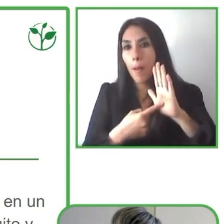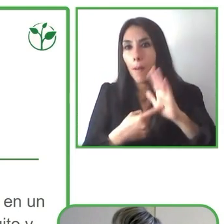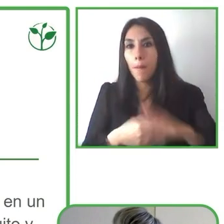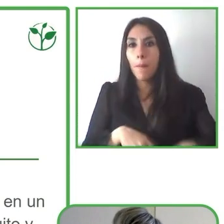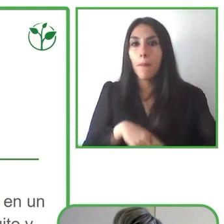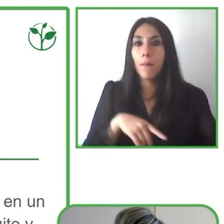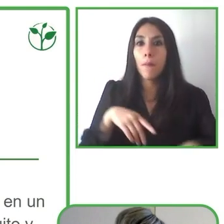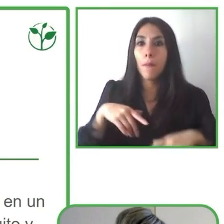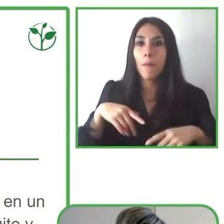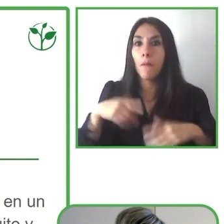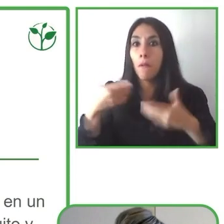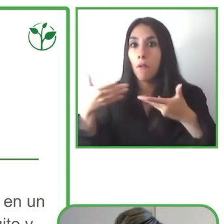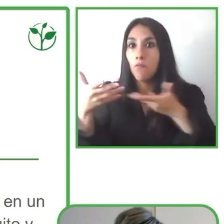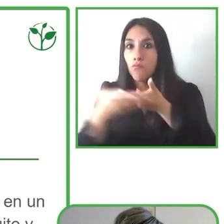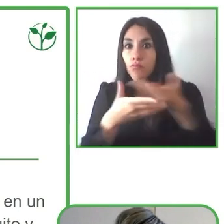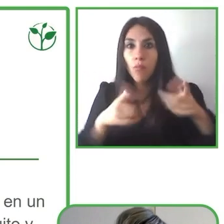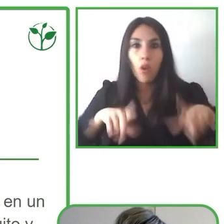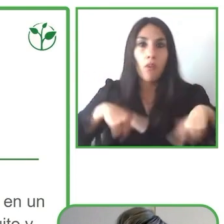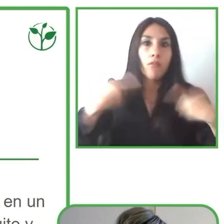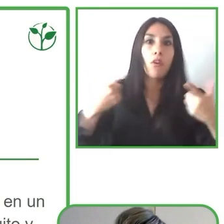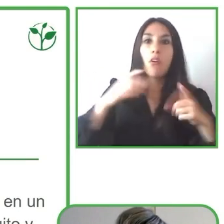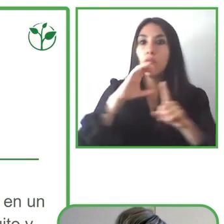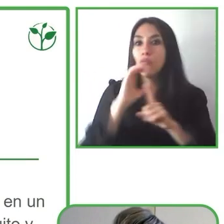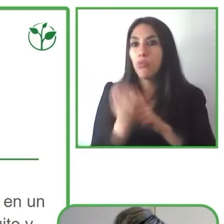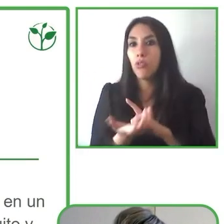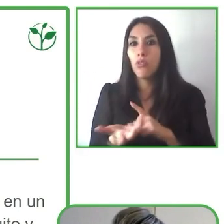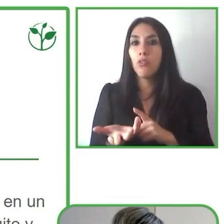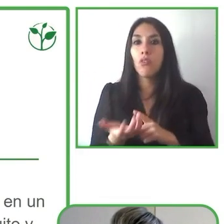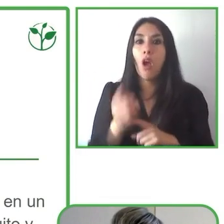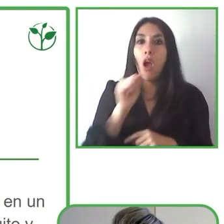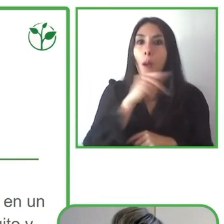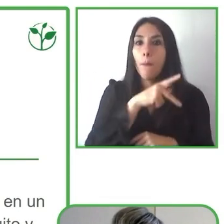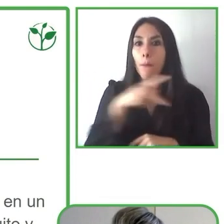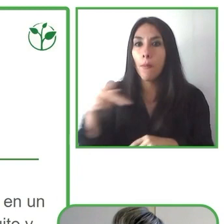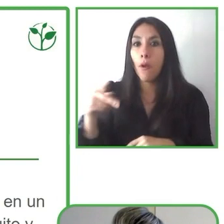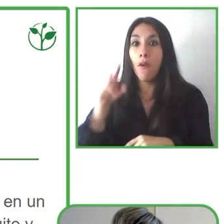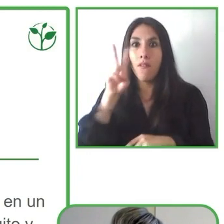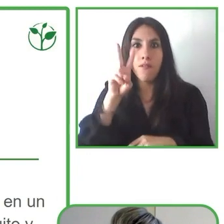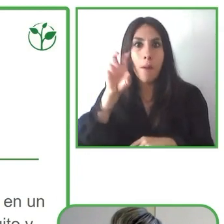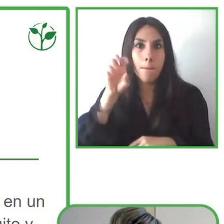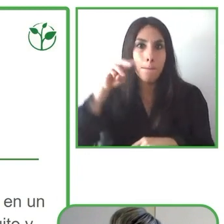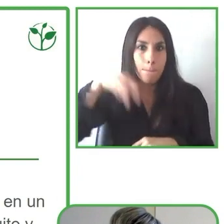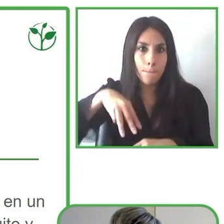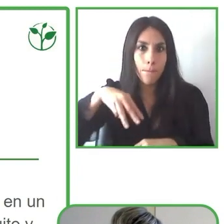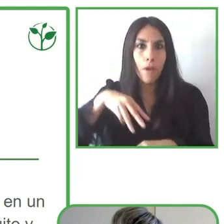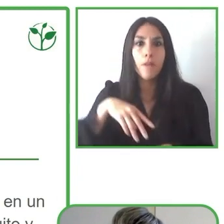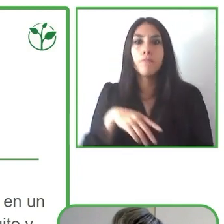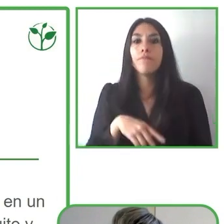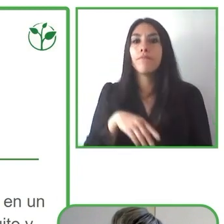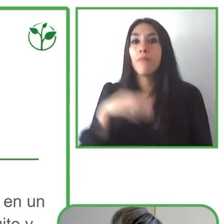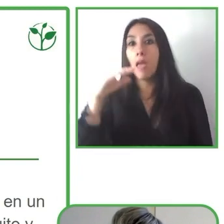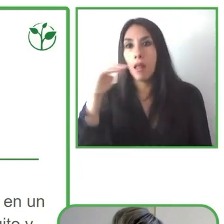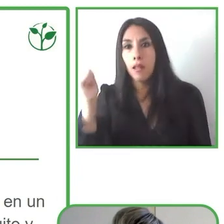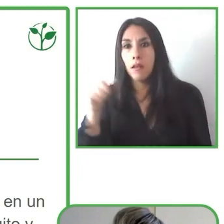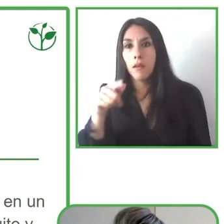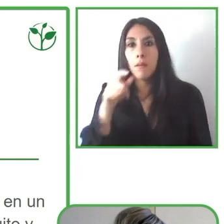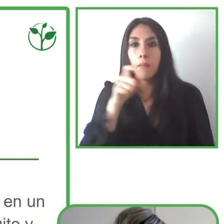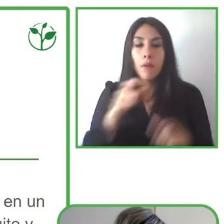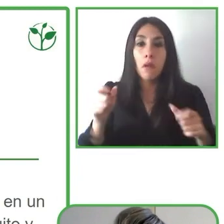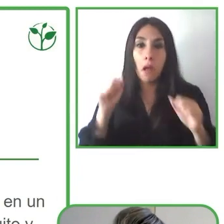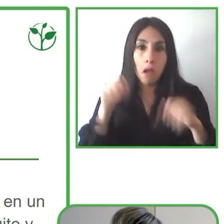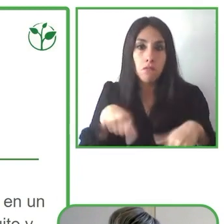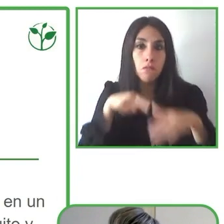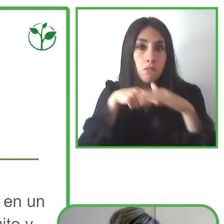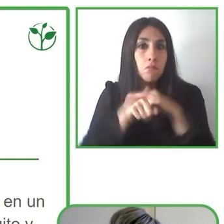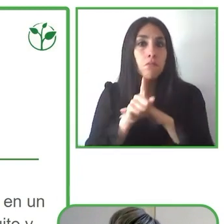personas con discapacidad y otras saben qué, cuándo, dónde y con qué accesibilidad suceden estos